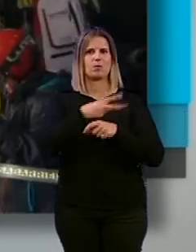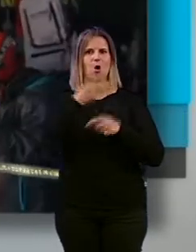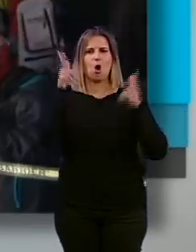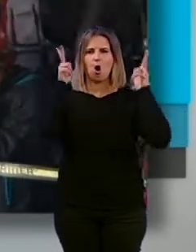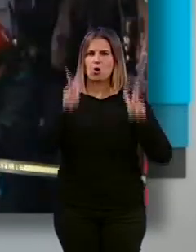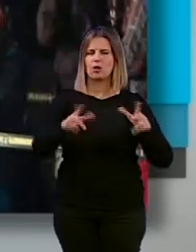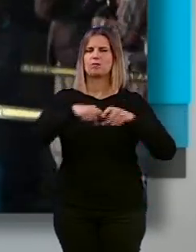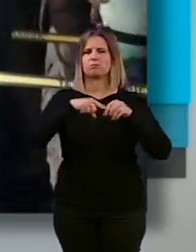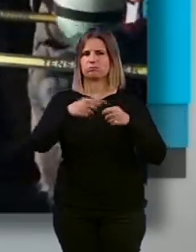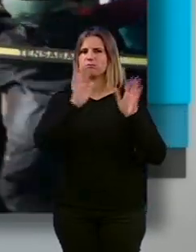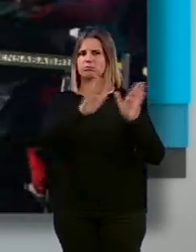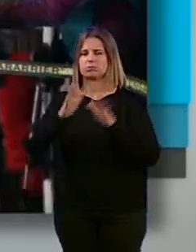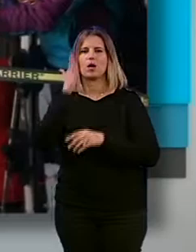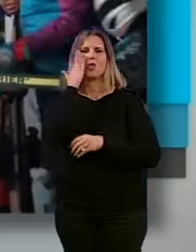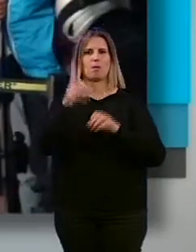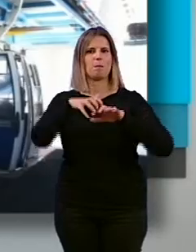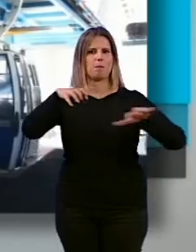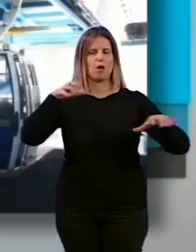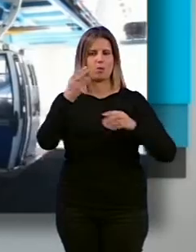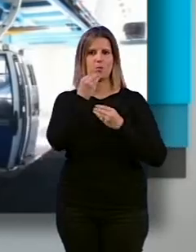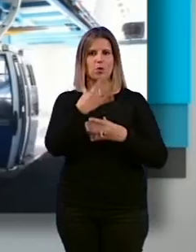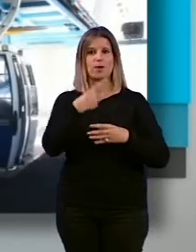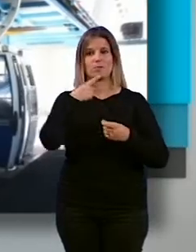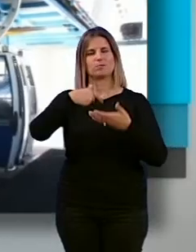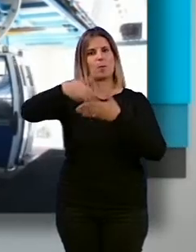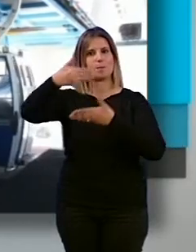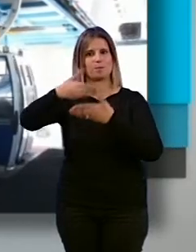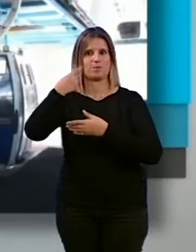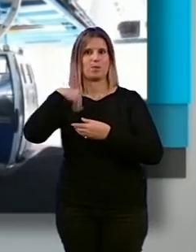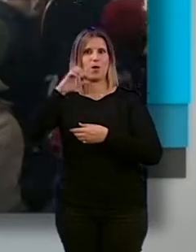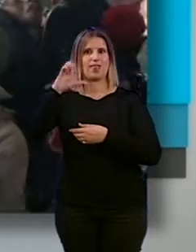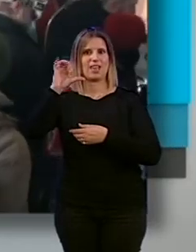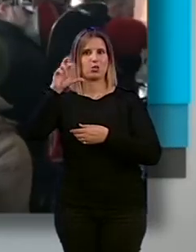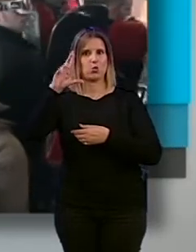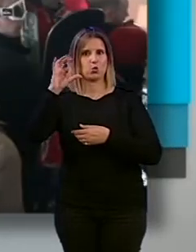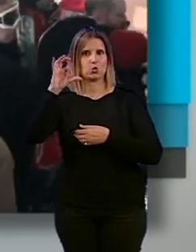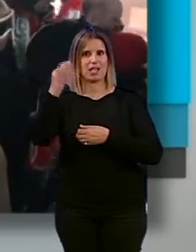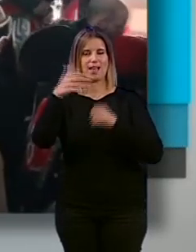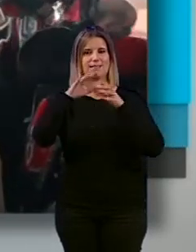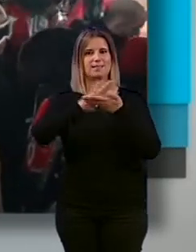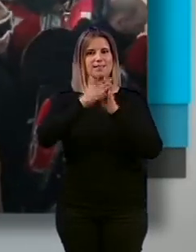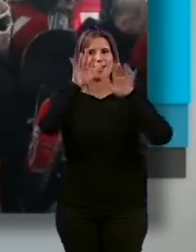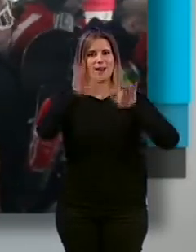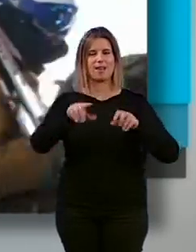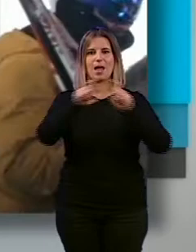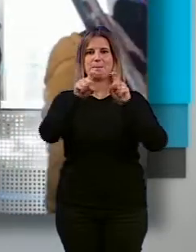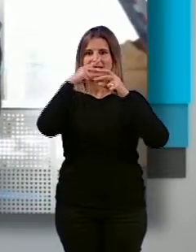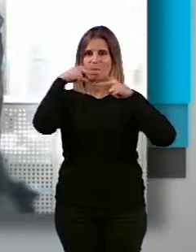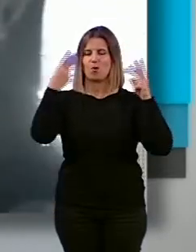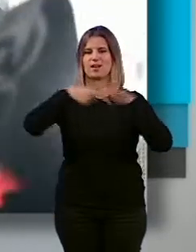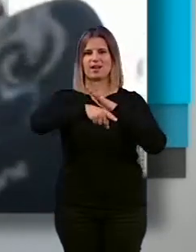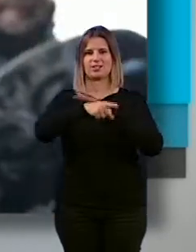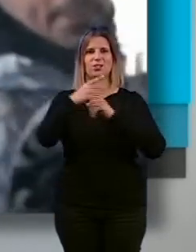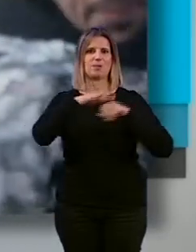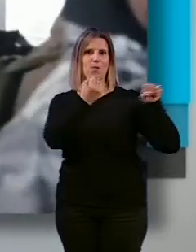Así lo han indicado a la agencia Europa Press fuentes consultadas de Ence Tursa Sierra Nevada, que es la empresa pública que gestiona la estación,